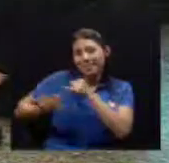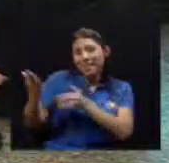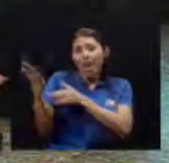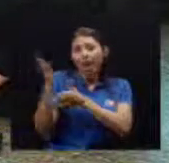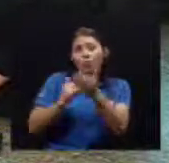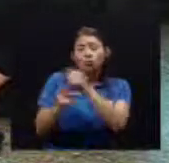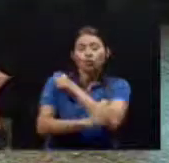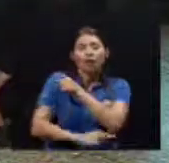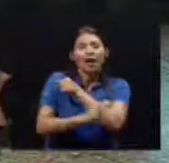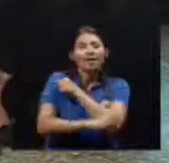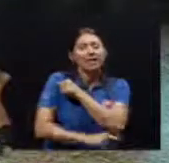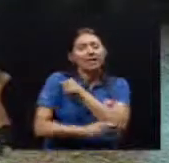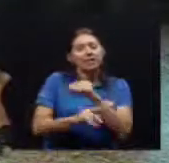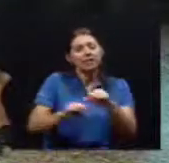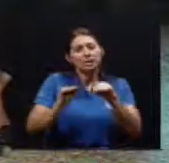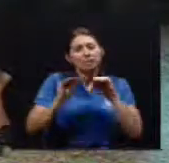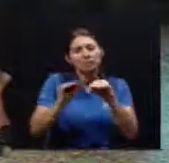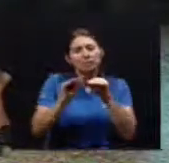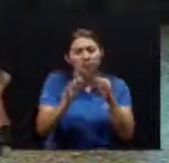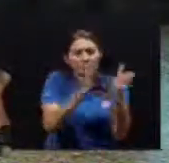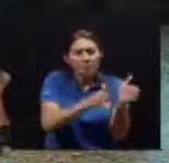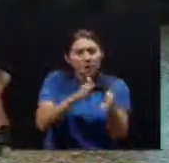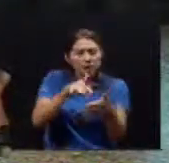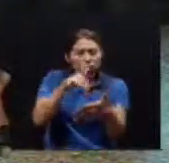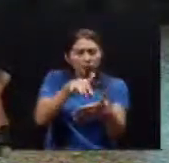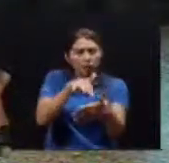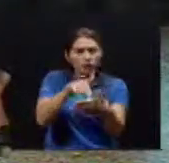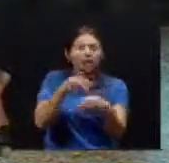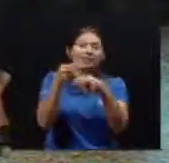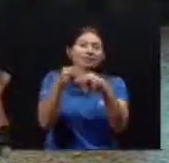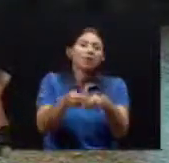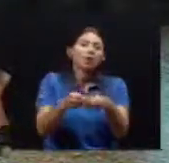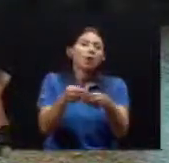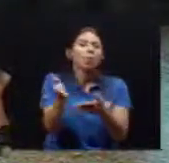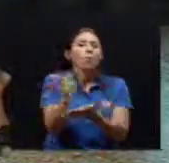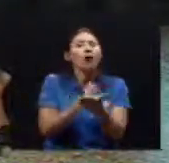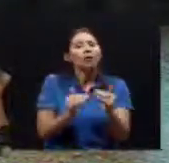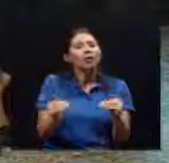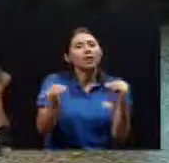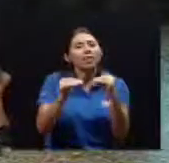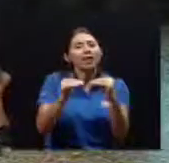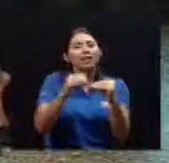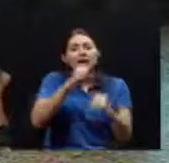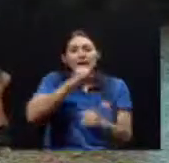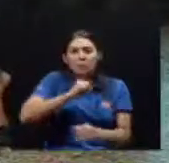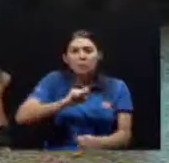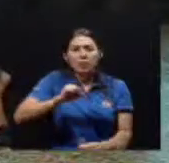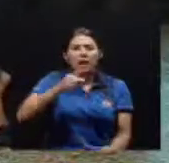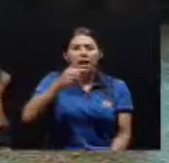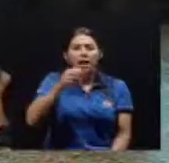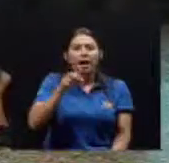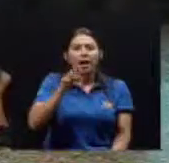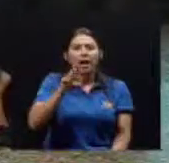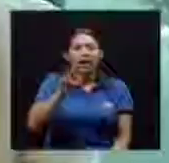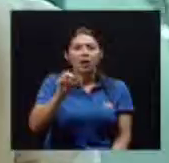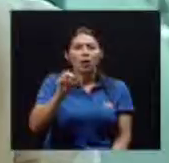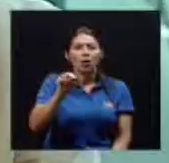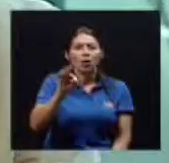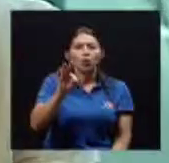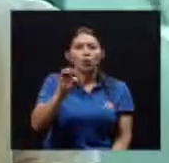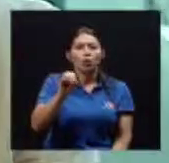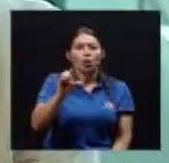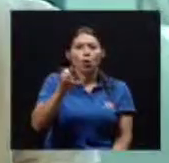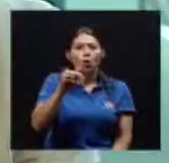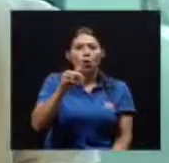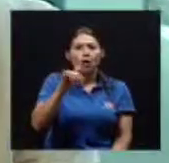geriatría Odontológica Pero más que todo Ellas se dedican A la parte Más social El manejo